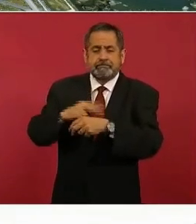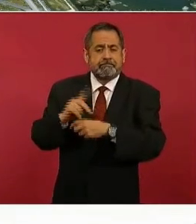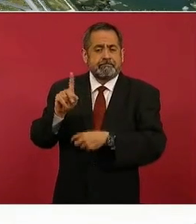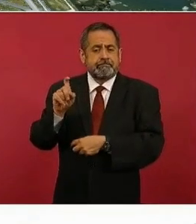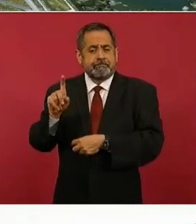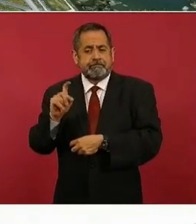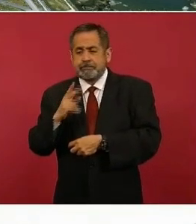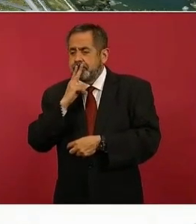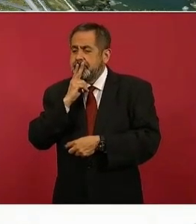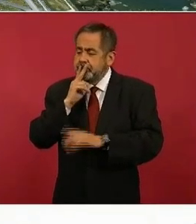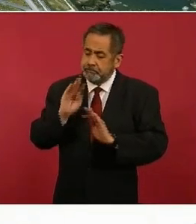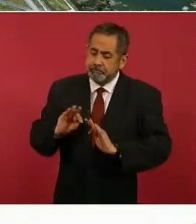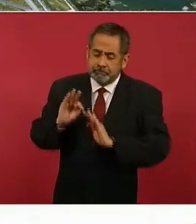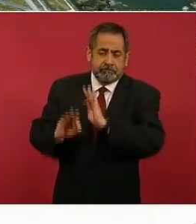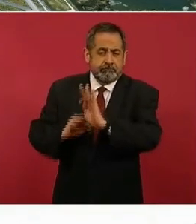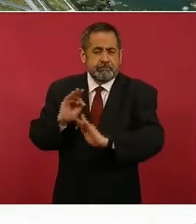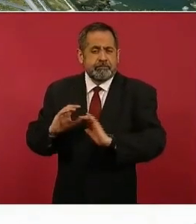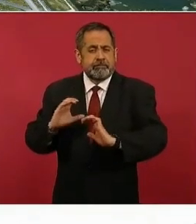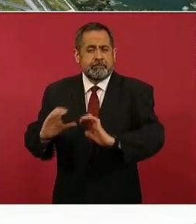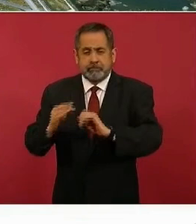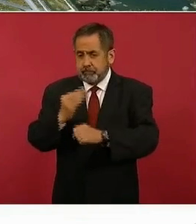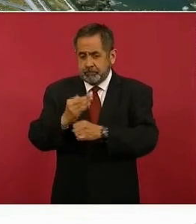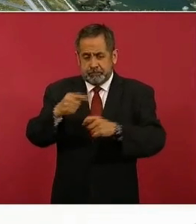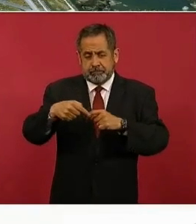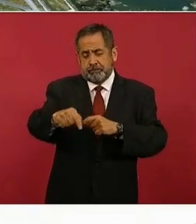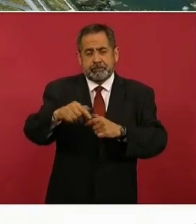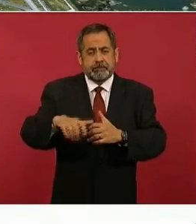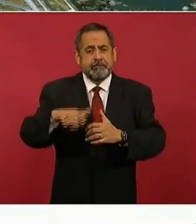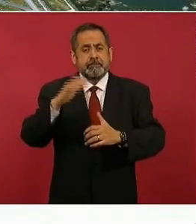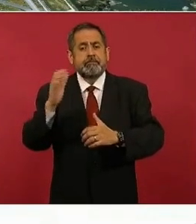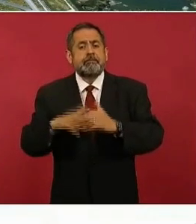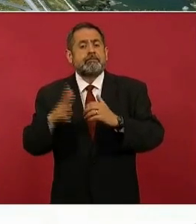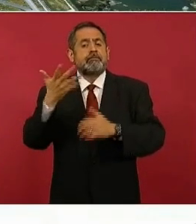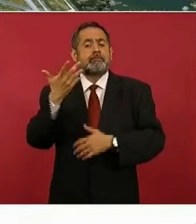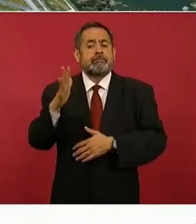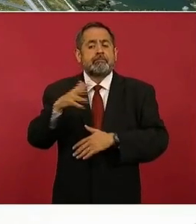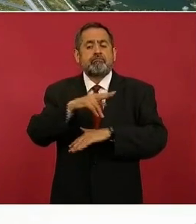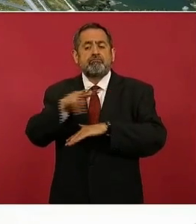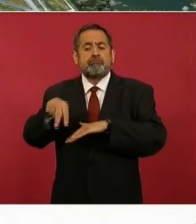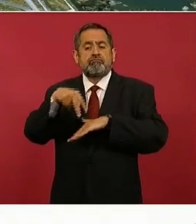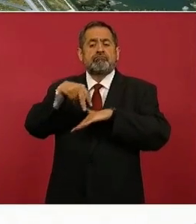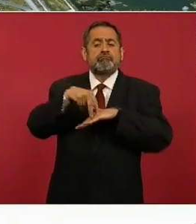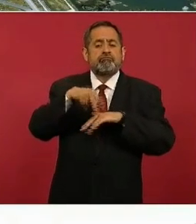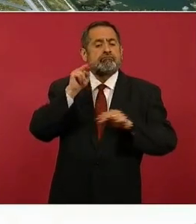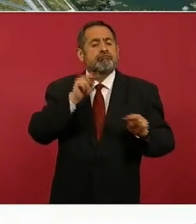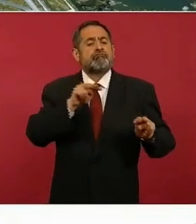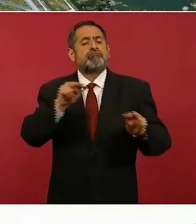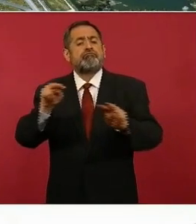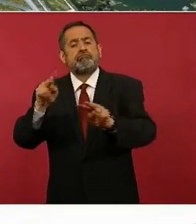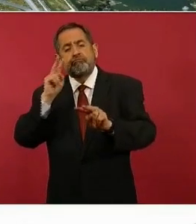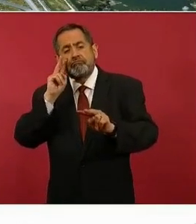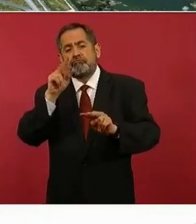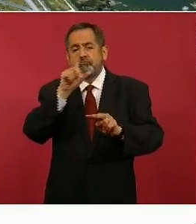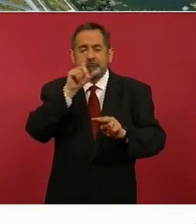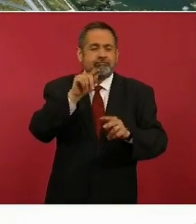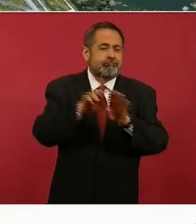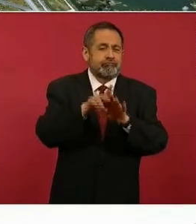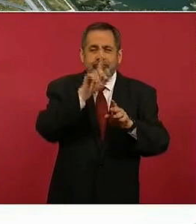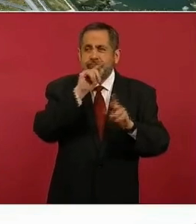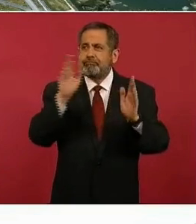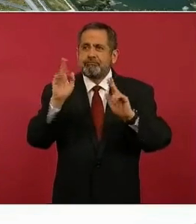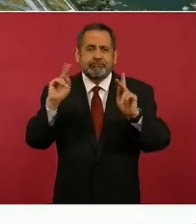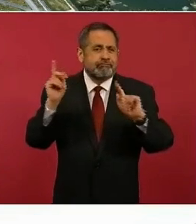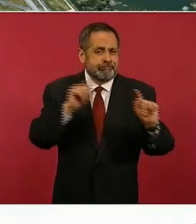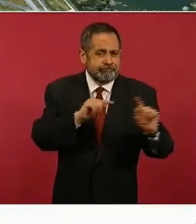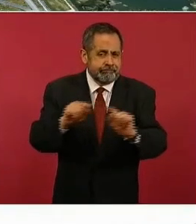construyeron o se construyen en este momento por terminarse 10 miradores para el avistamiento de fauna, principalmente de aves, y se construyeron 10